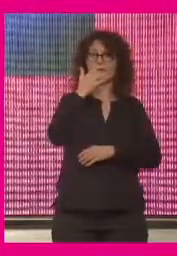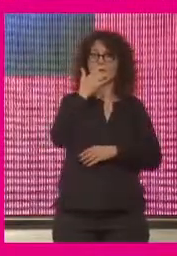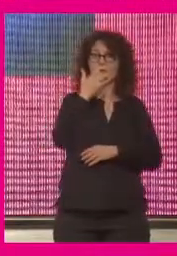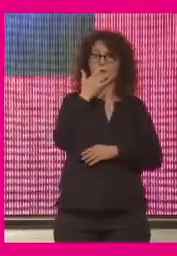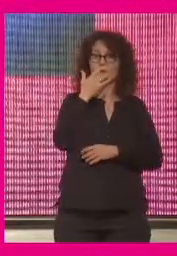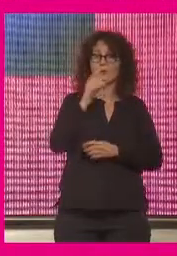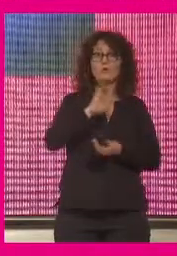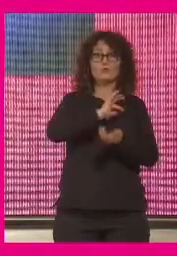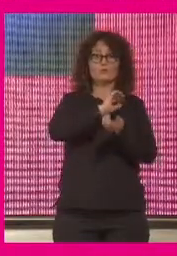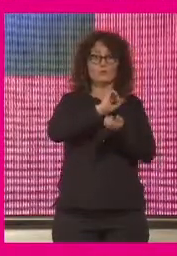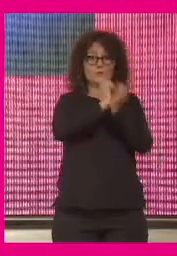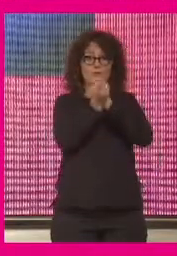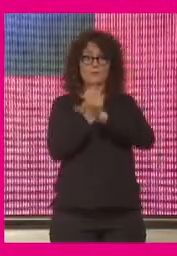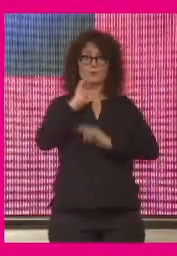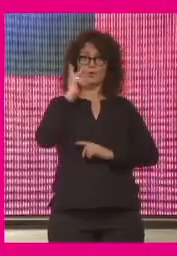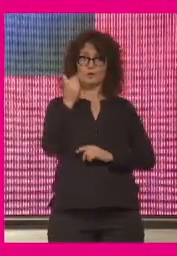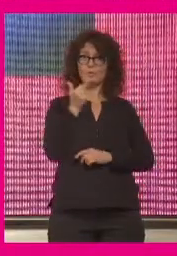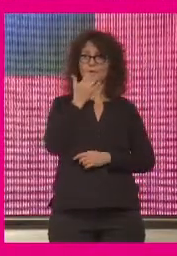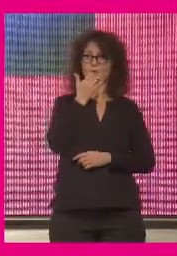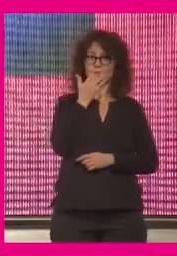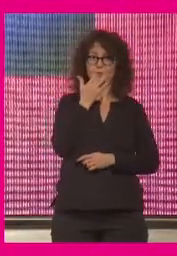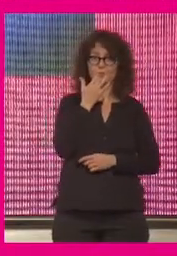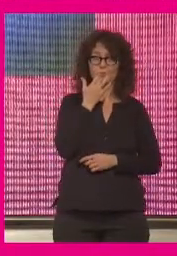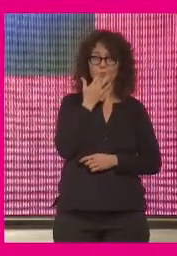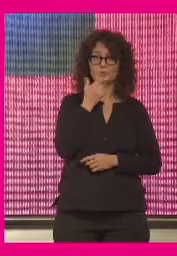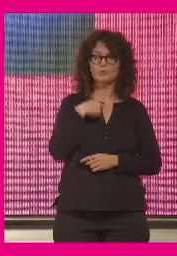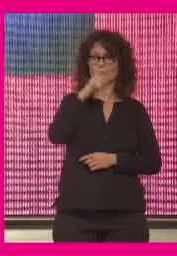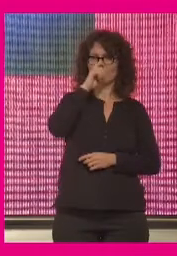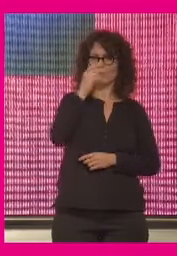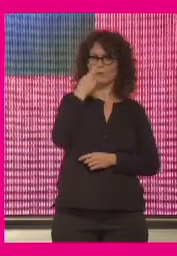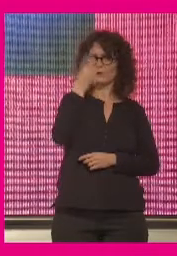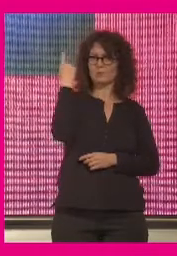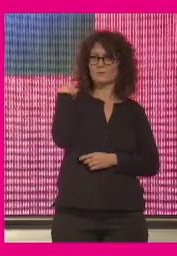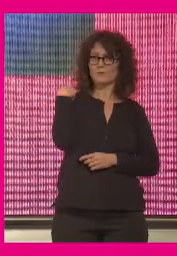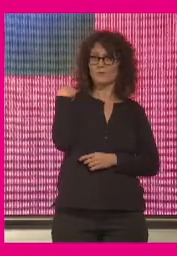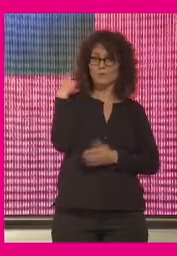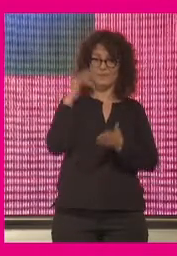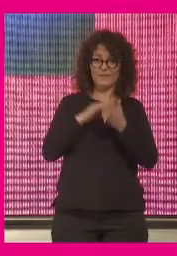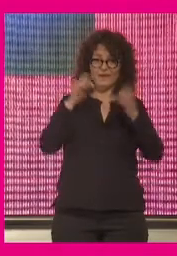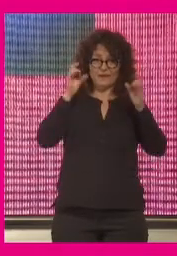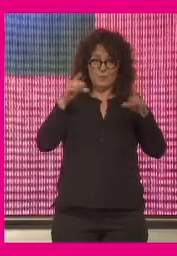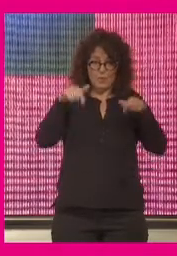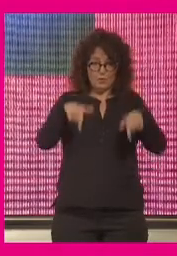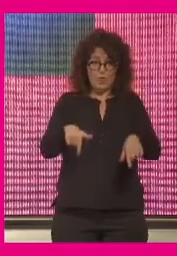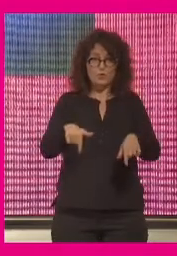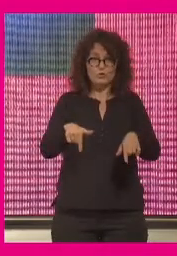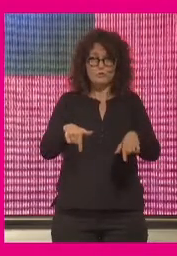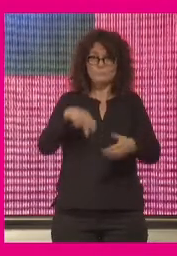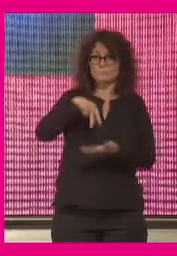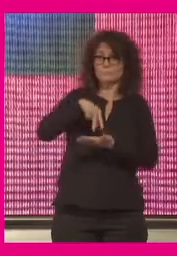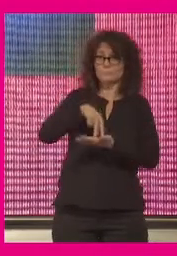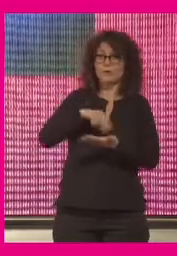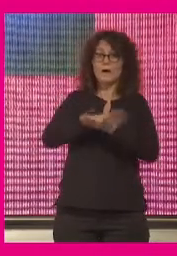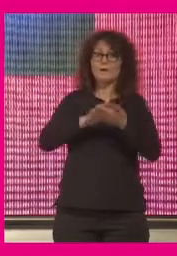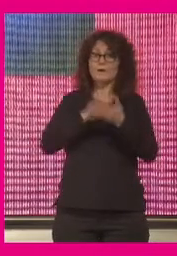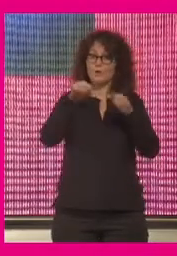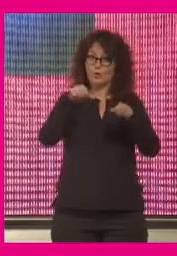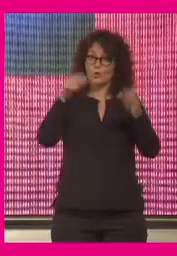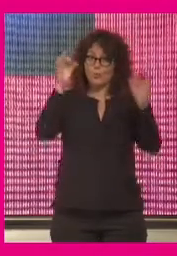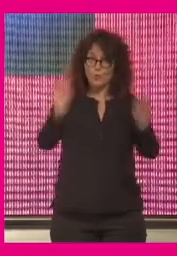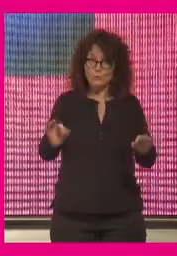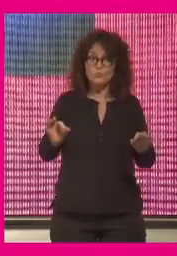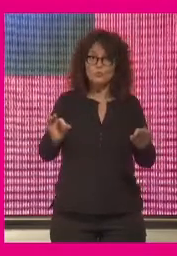climático dos grados de incremento 1,5 me acuerdo que el año pasado tal día como hoy estábamos aquí en este escenario hablando exactamente de eso